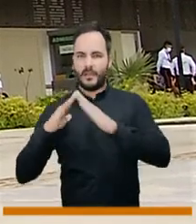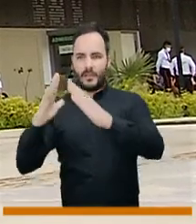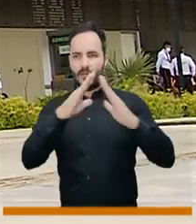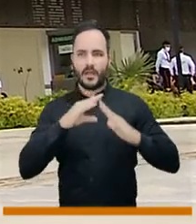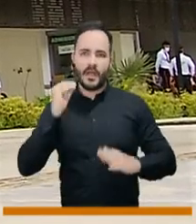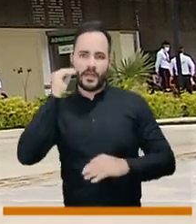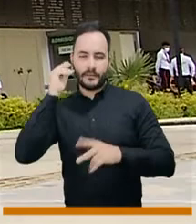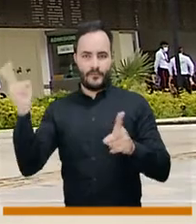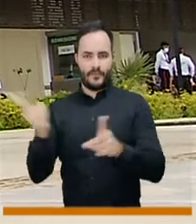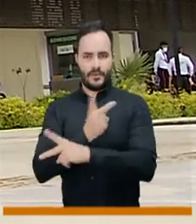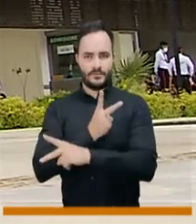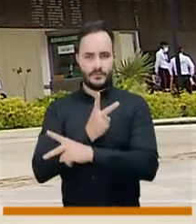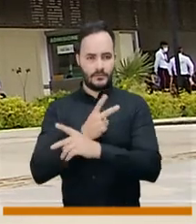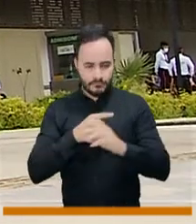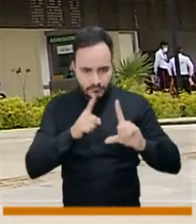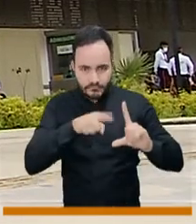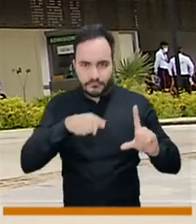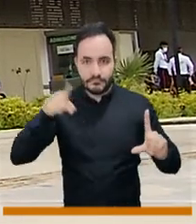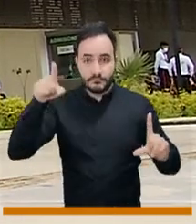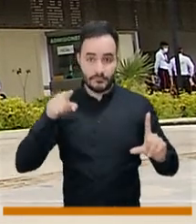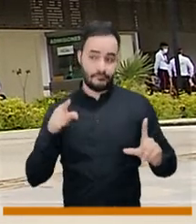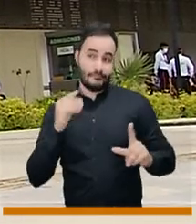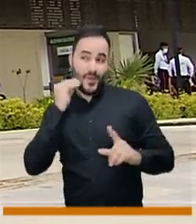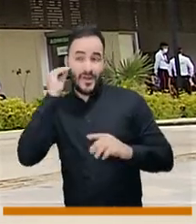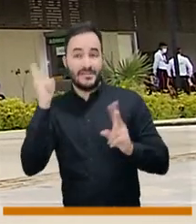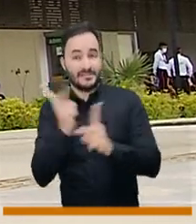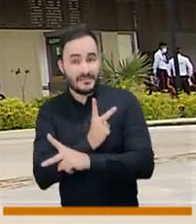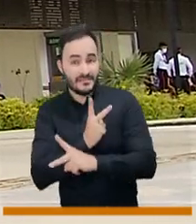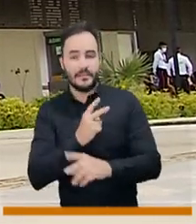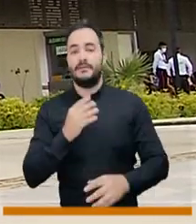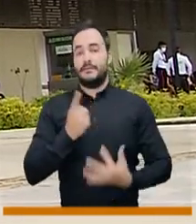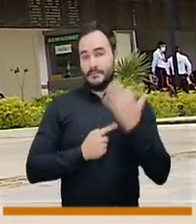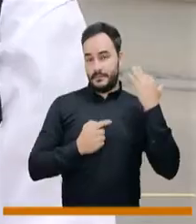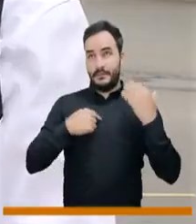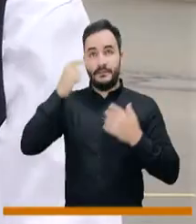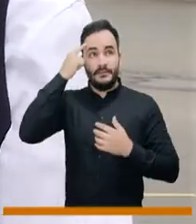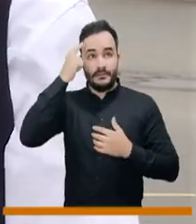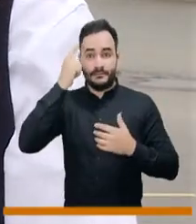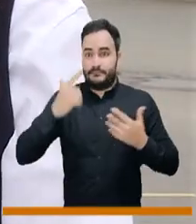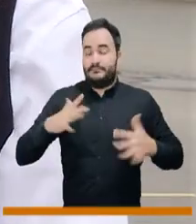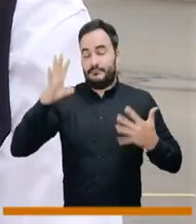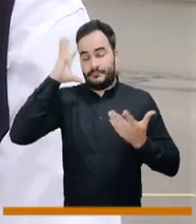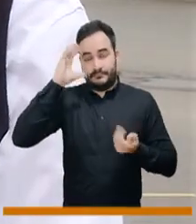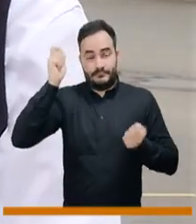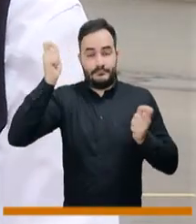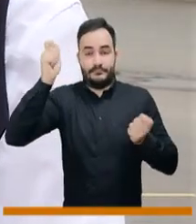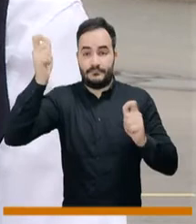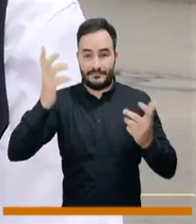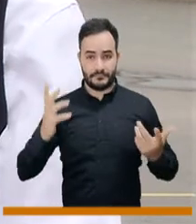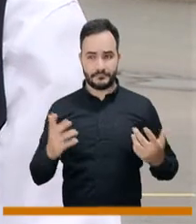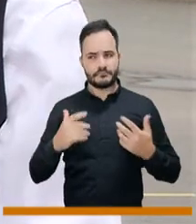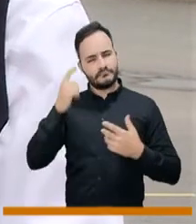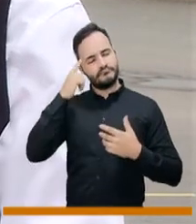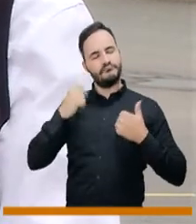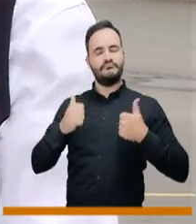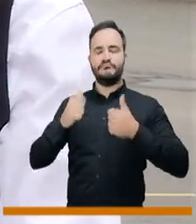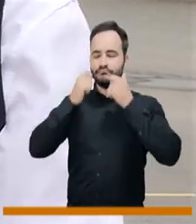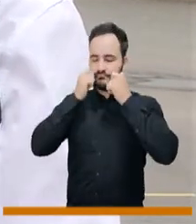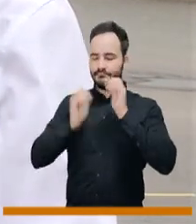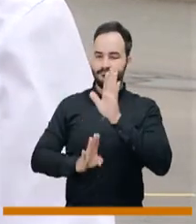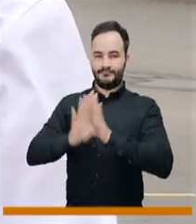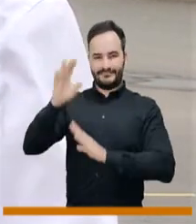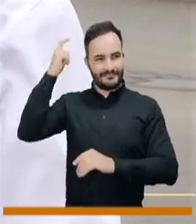la violencia intrafamiliar, que es otro de los factores que despierta la enfermedad mental. La violencia es uno de los factores que